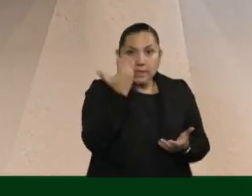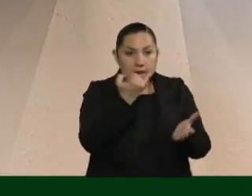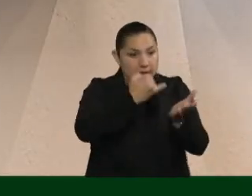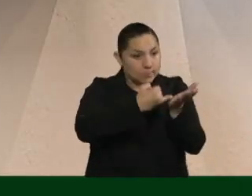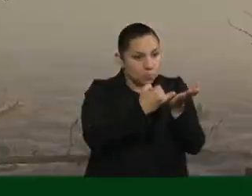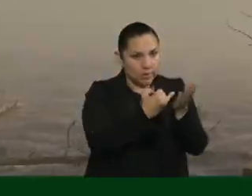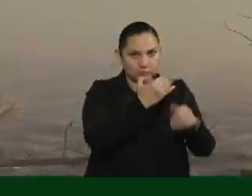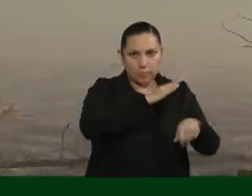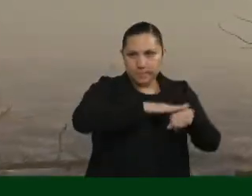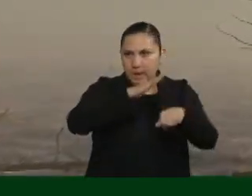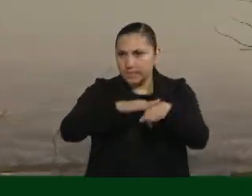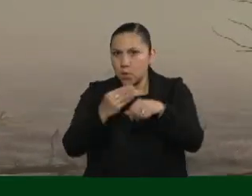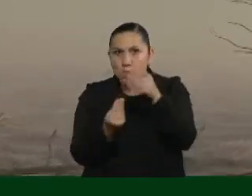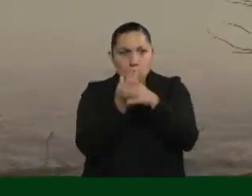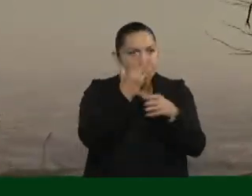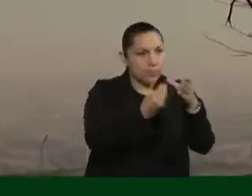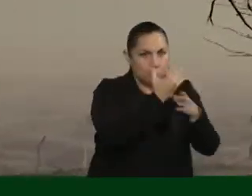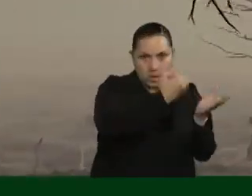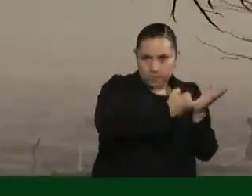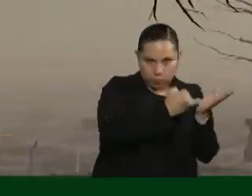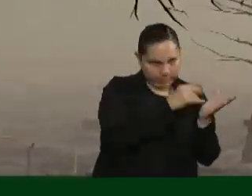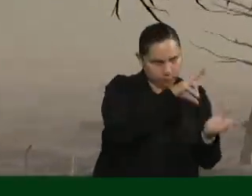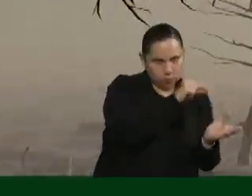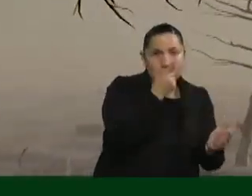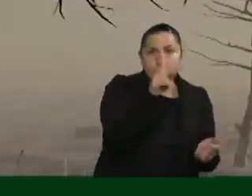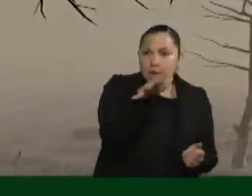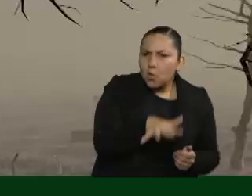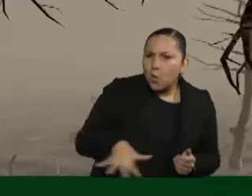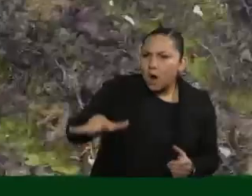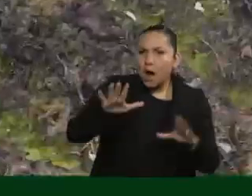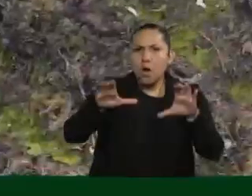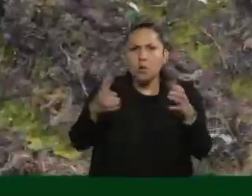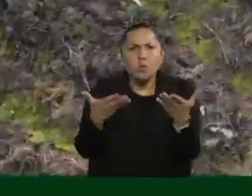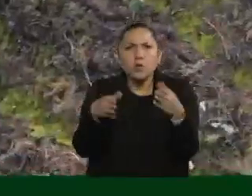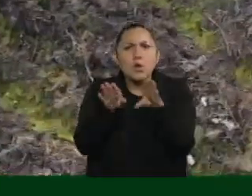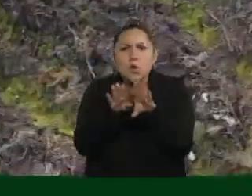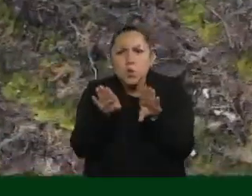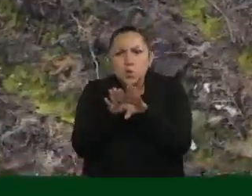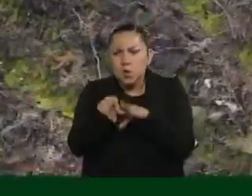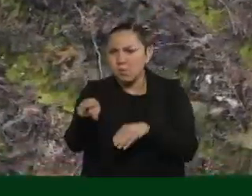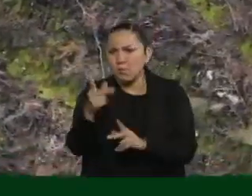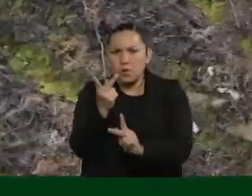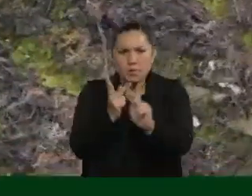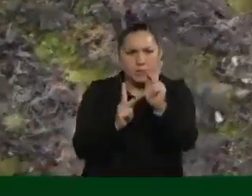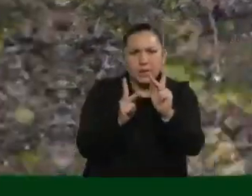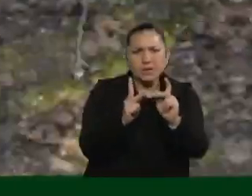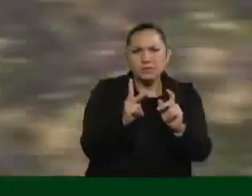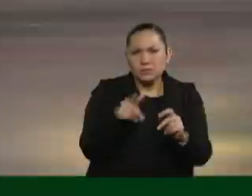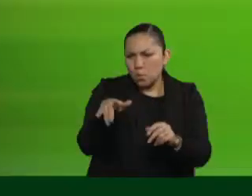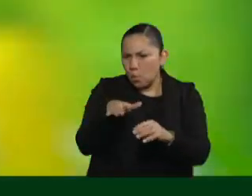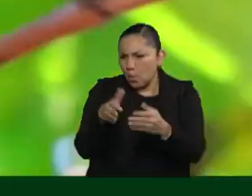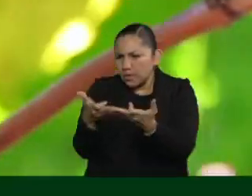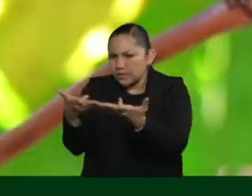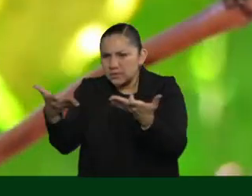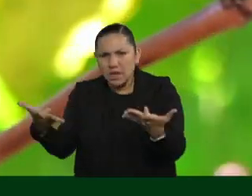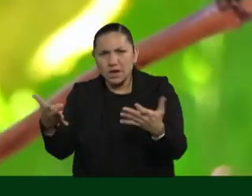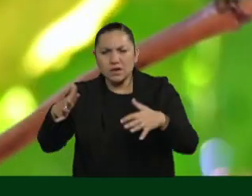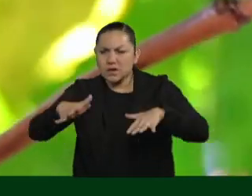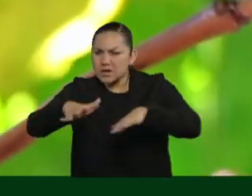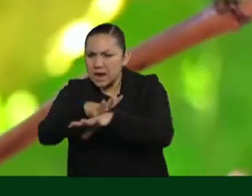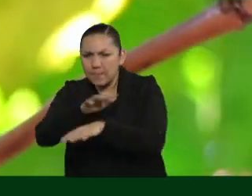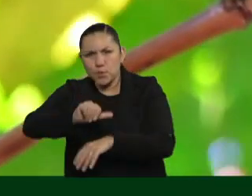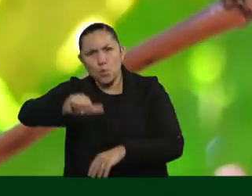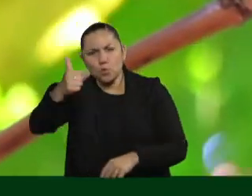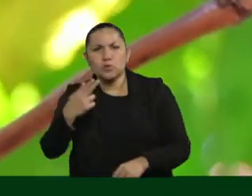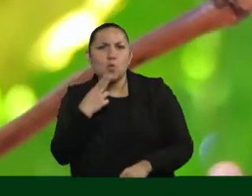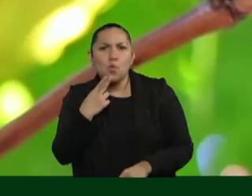no deforesten, para que no hagan cambios de uso de suelo, que es lo que nos está dando en el traste. Para Noticias del